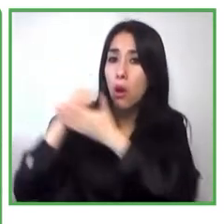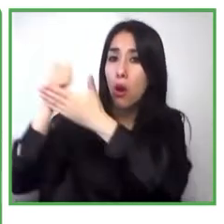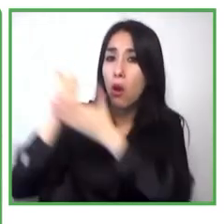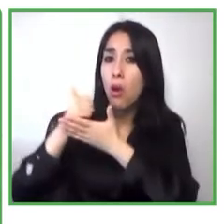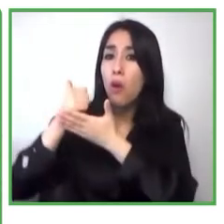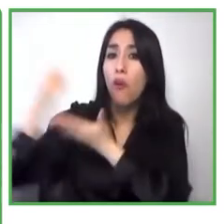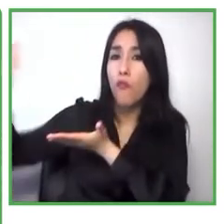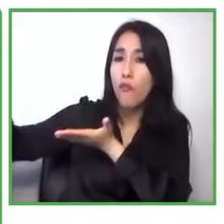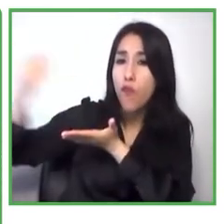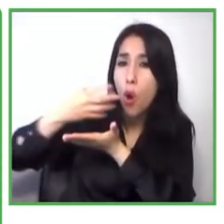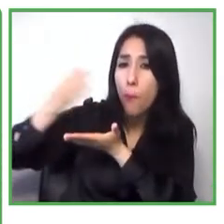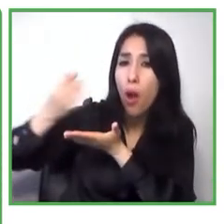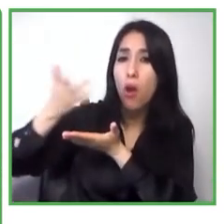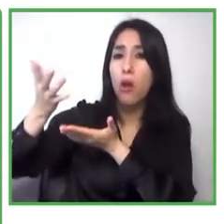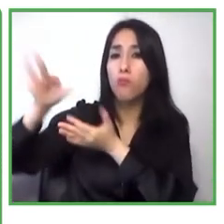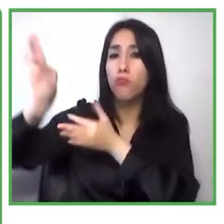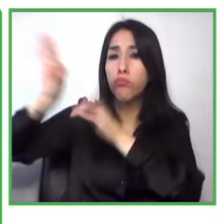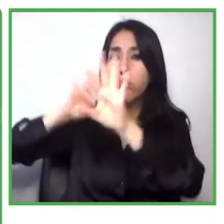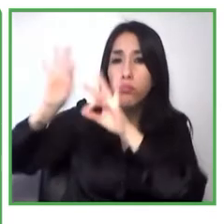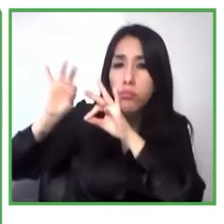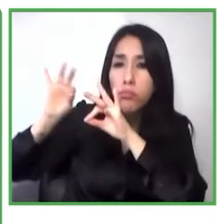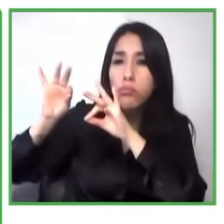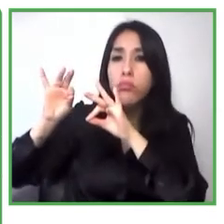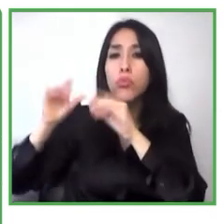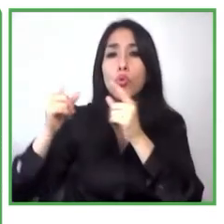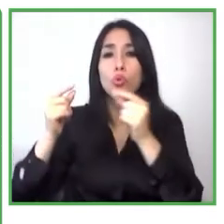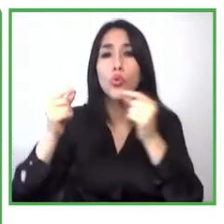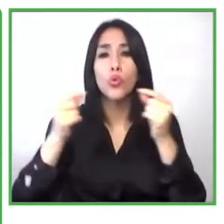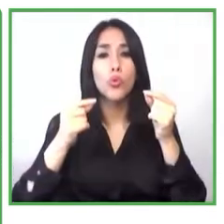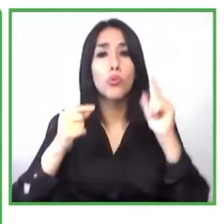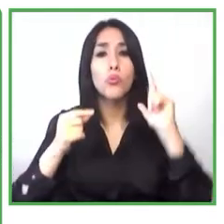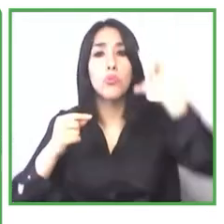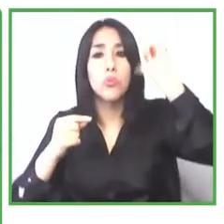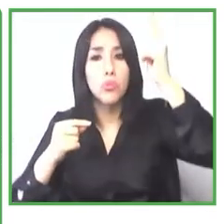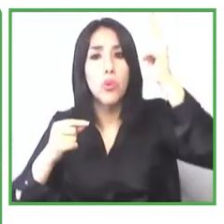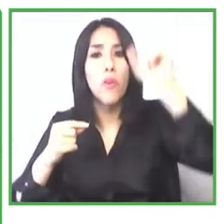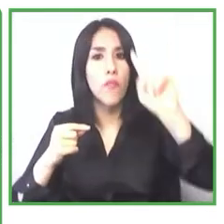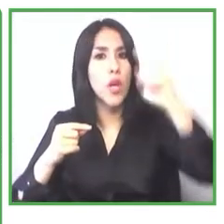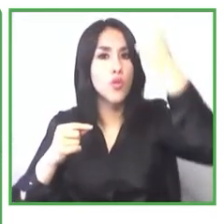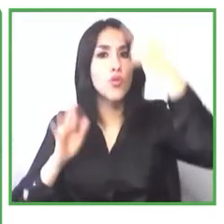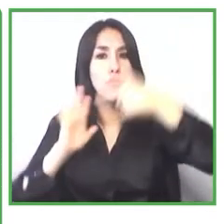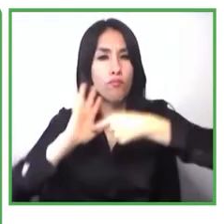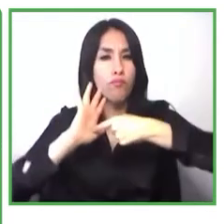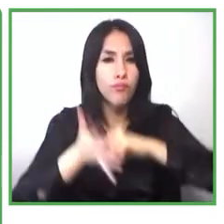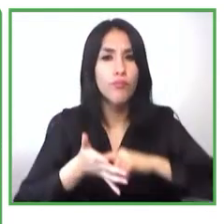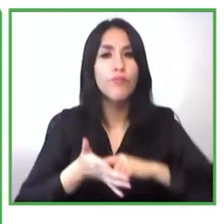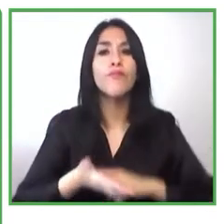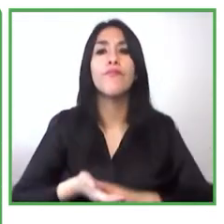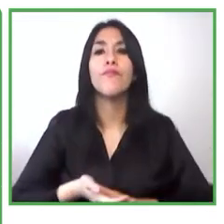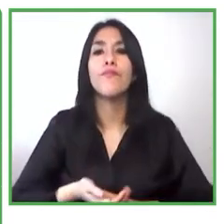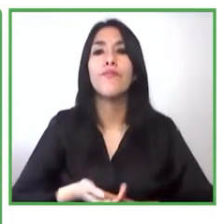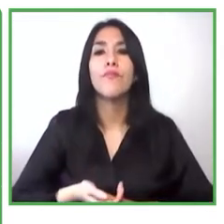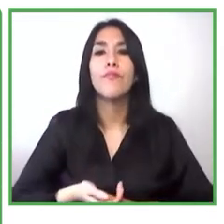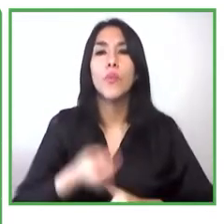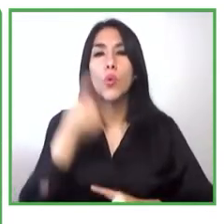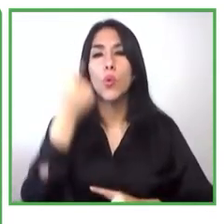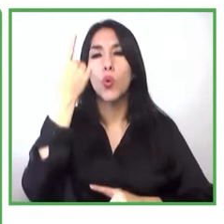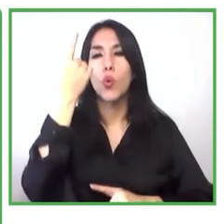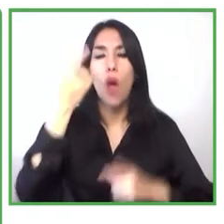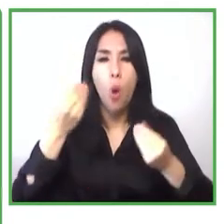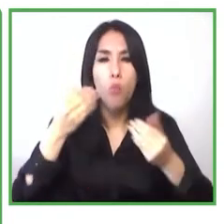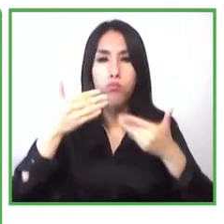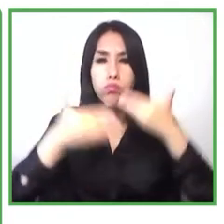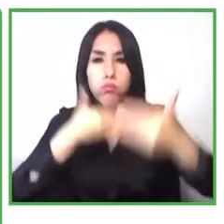identificar cuáles eran las principales necesidades en términos financieros estratégicos operativos administrativos